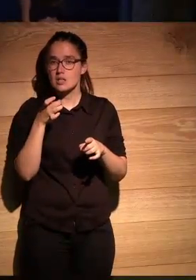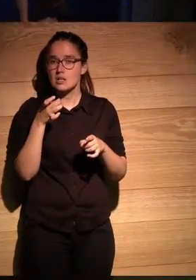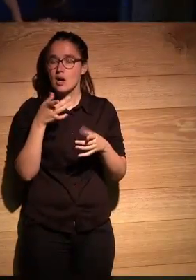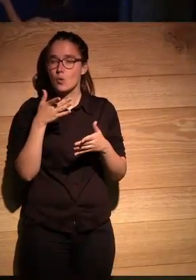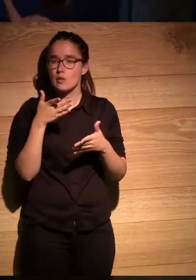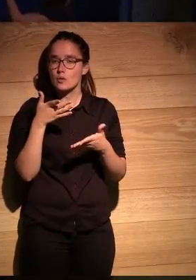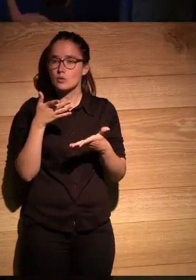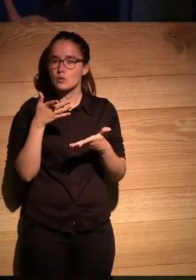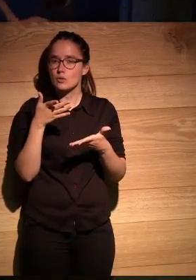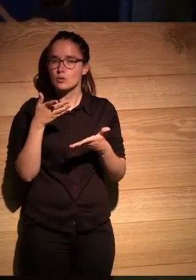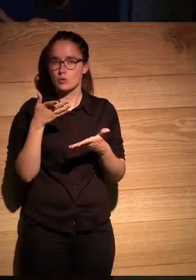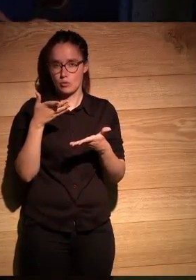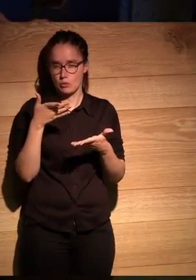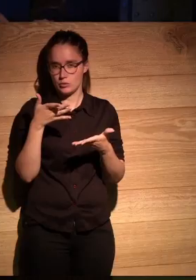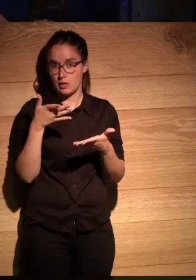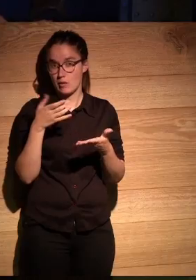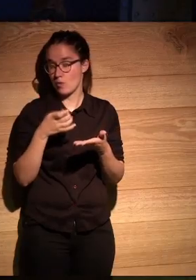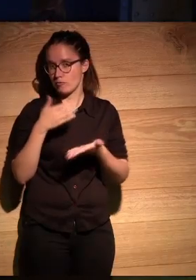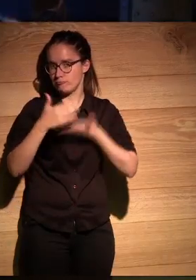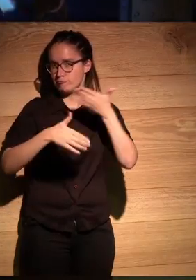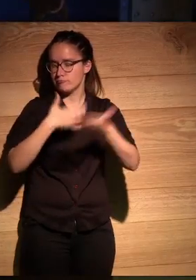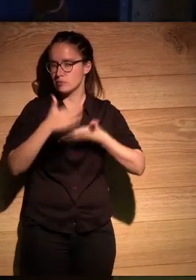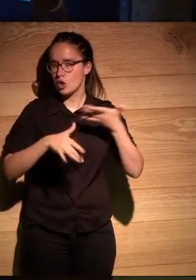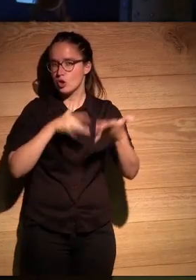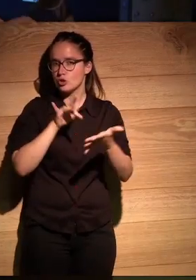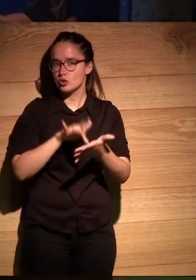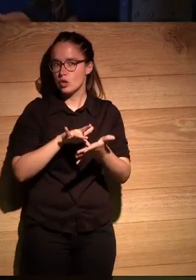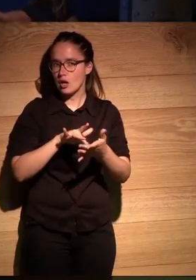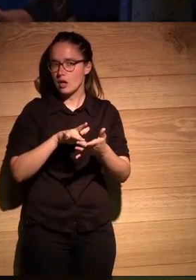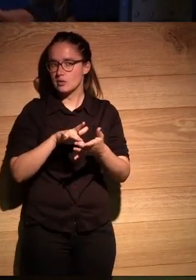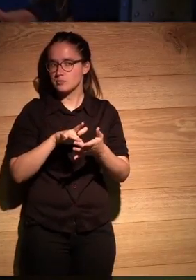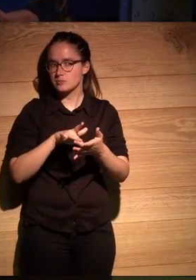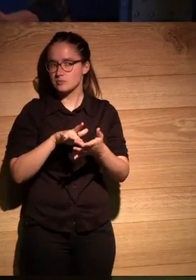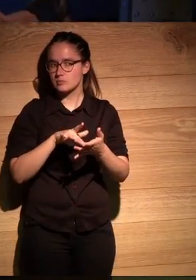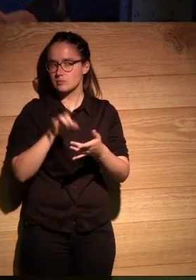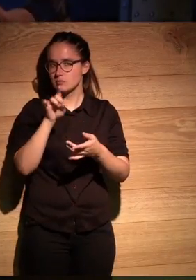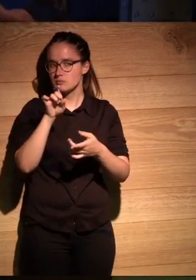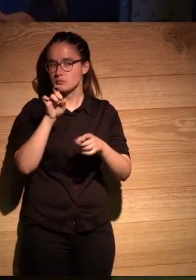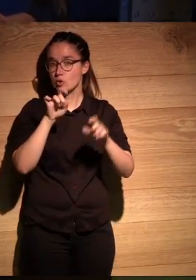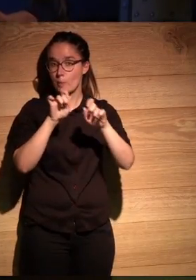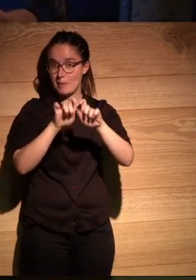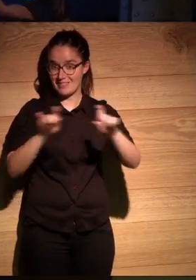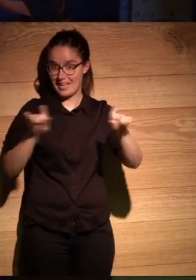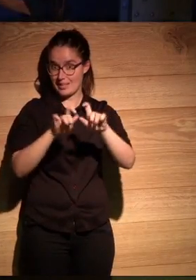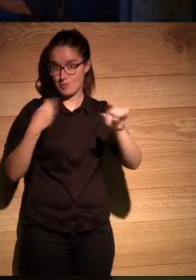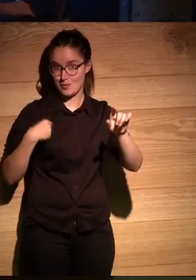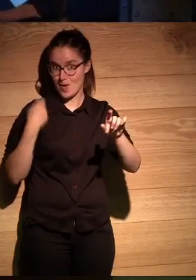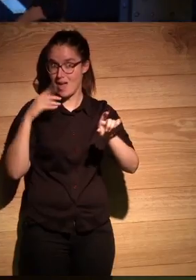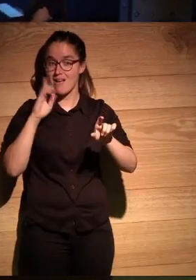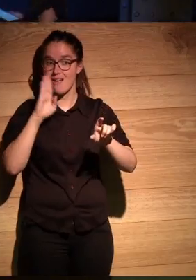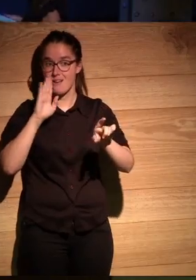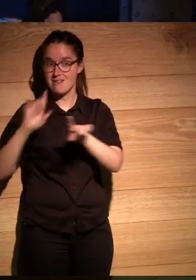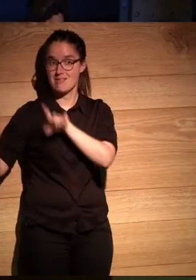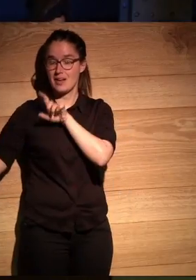a lo largo del recorrido nos encontraremos con con pantallas como esta donde